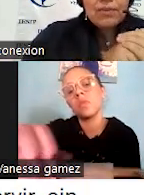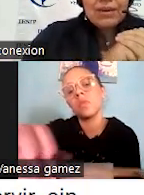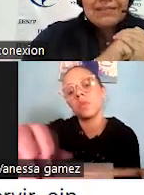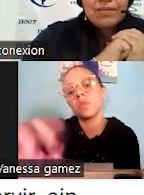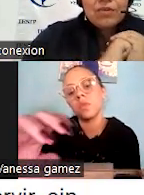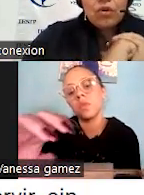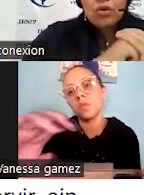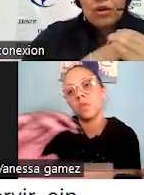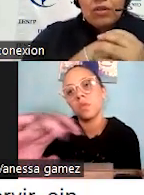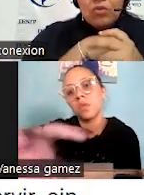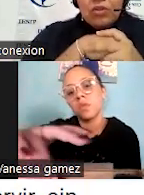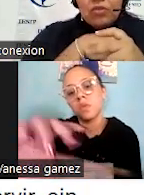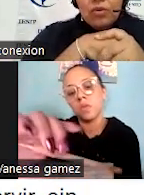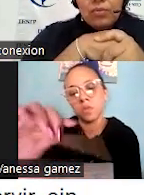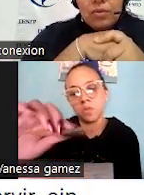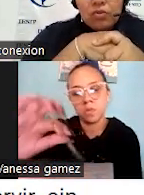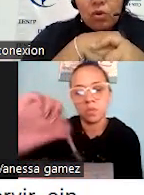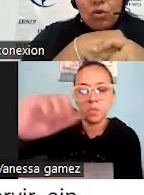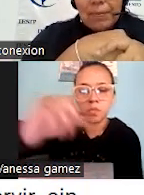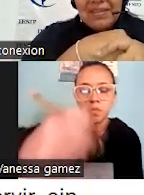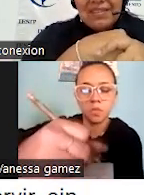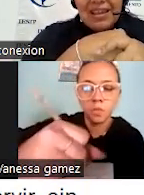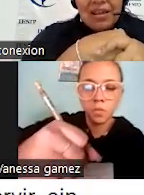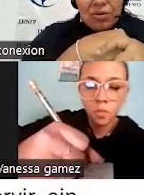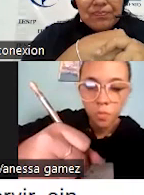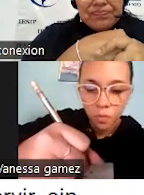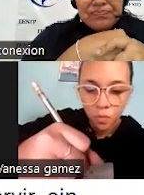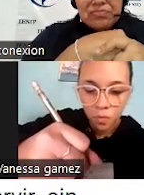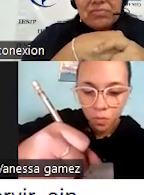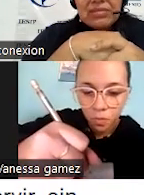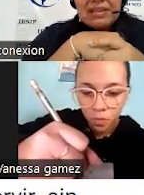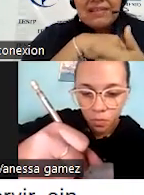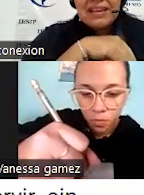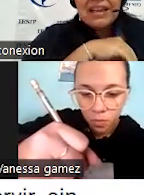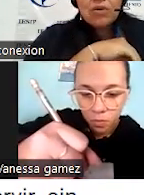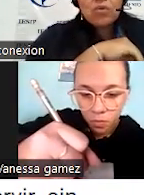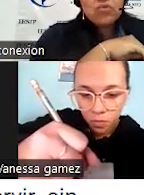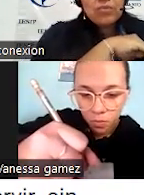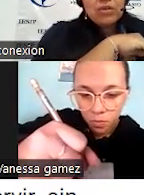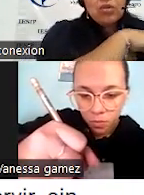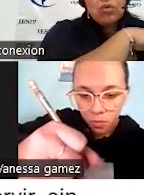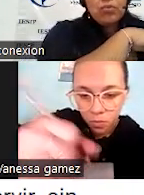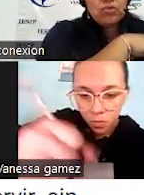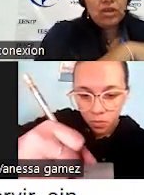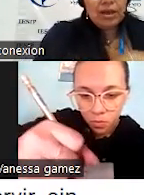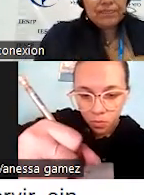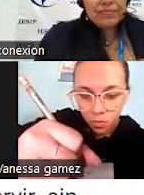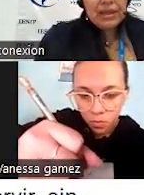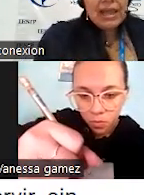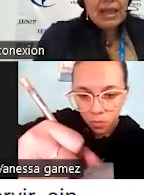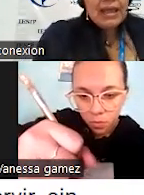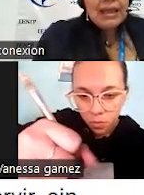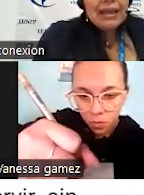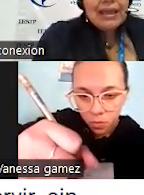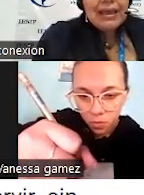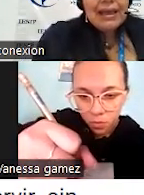Esto se debe a que el servicio solo es presentado sin que el consumidor lo posea.